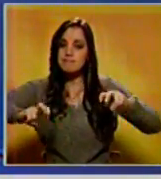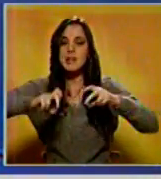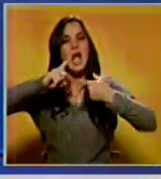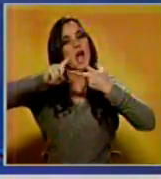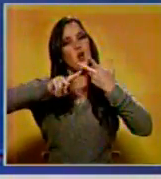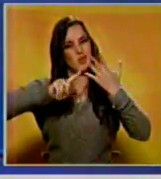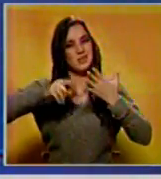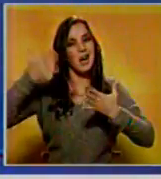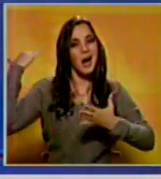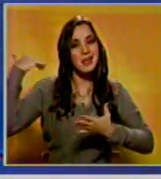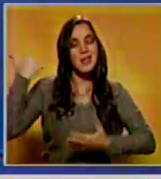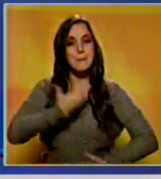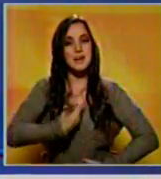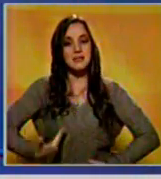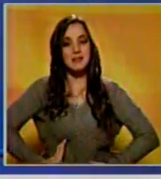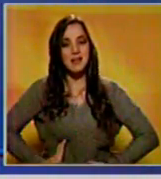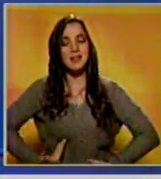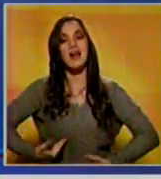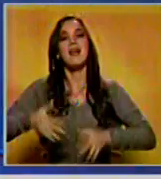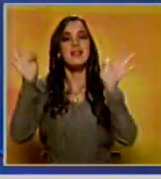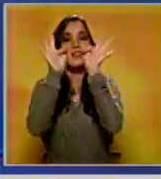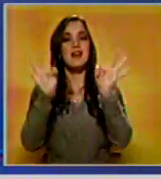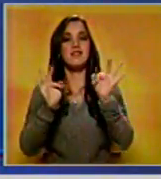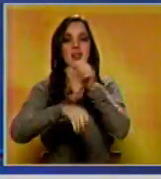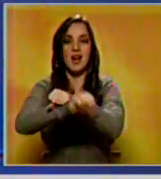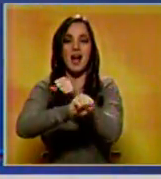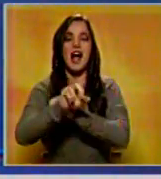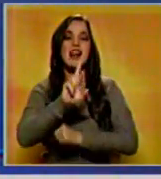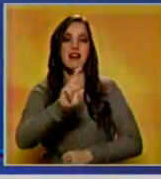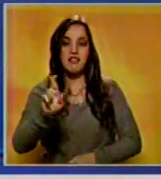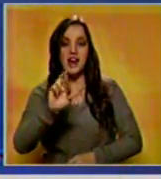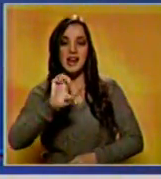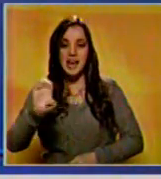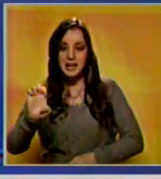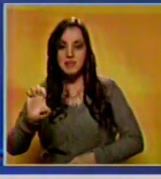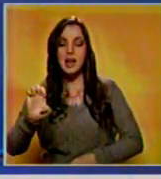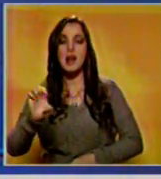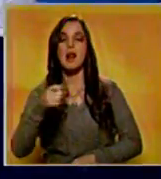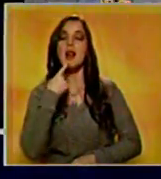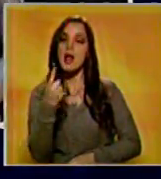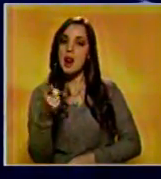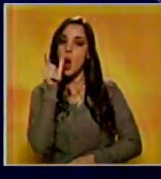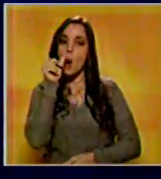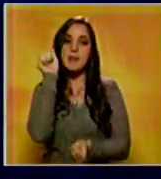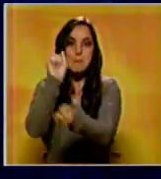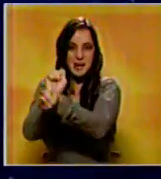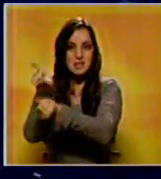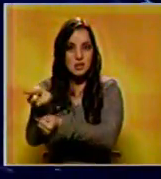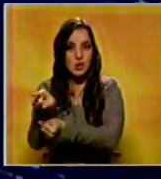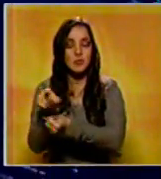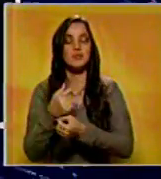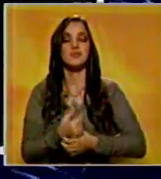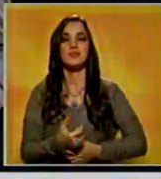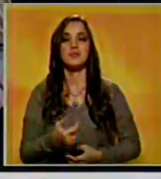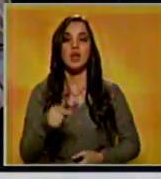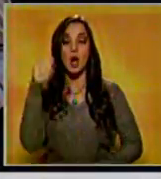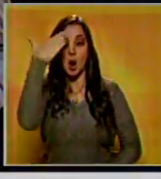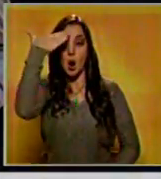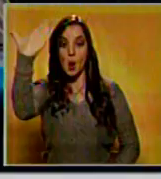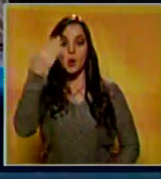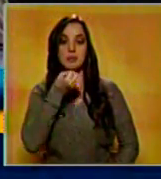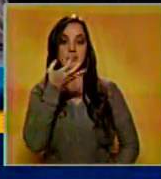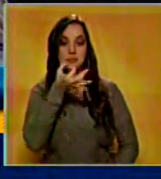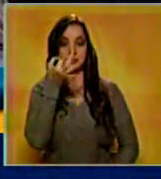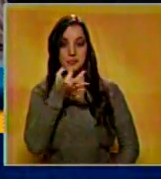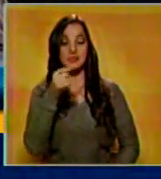cometidas por el presidente del organismo, Rafael Esquivel. Gustavo Gómez Morón nos cuenta más. Buenas tardes, Gustavo. Hola, buenas tardes. Este miércoles funcionarios de